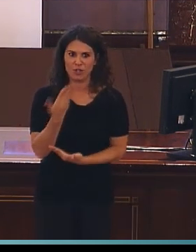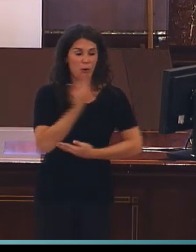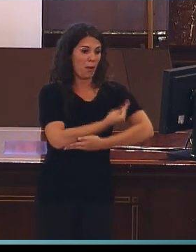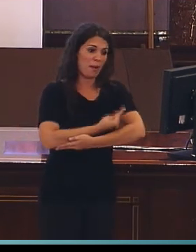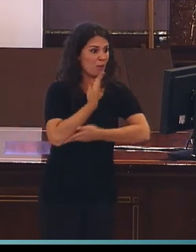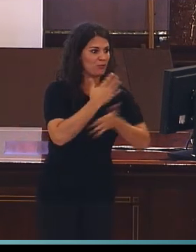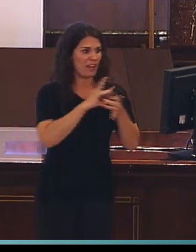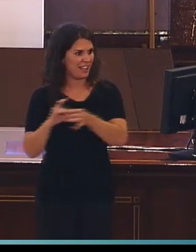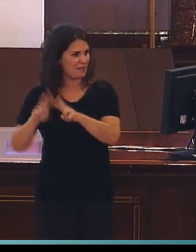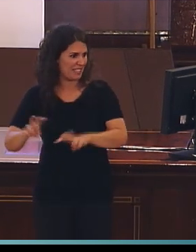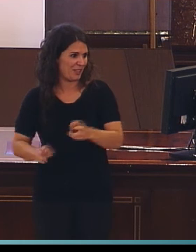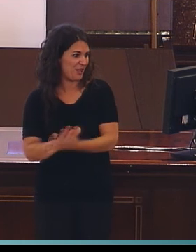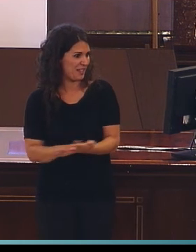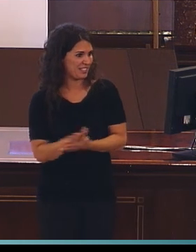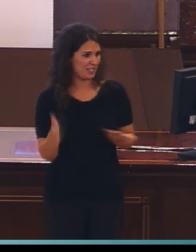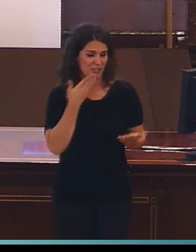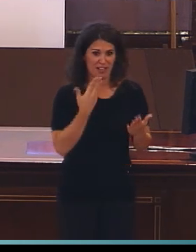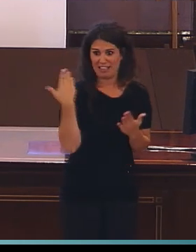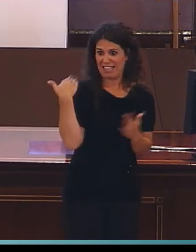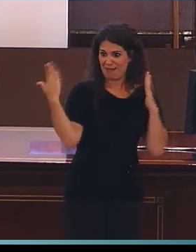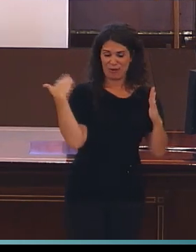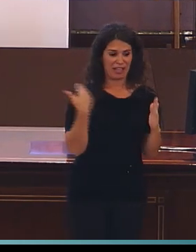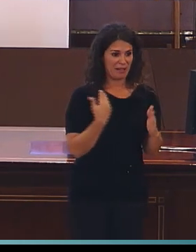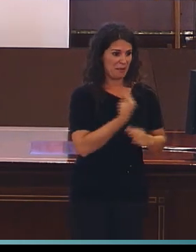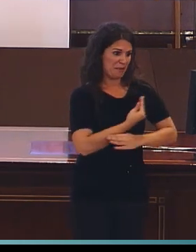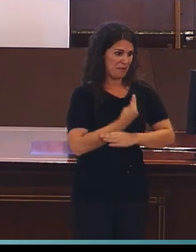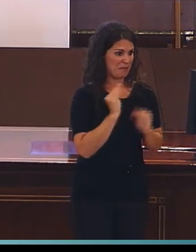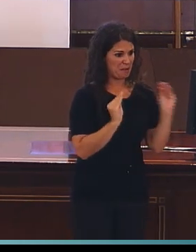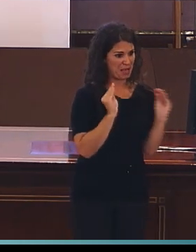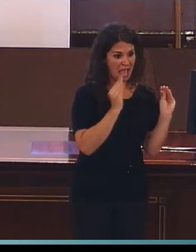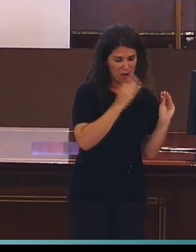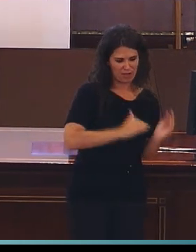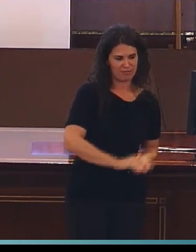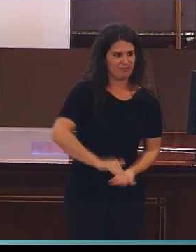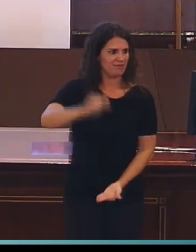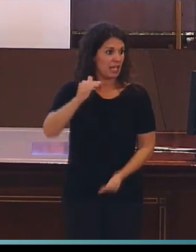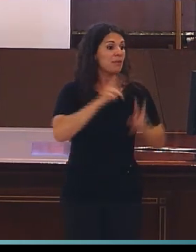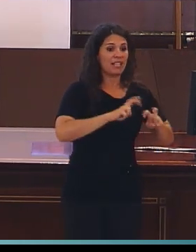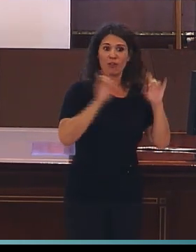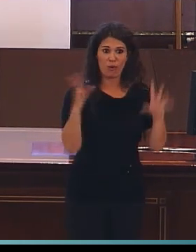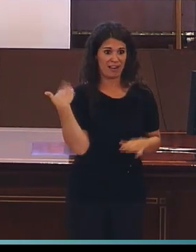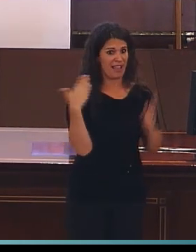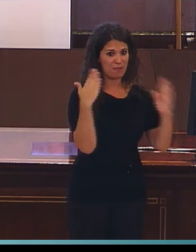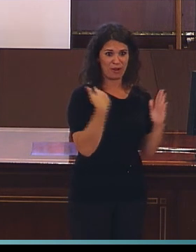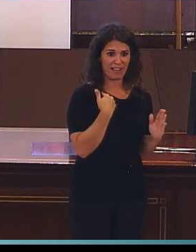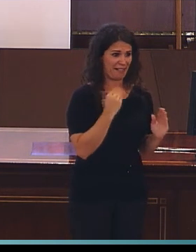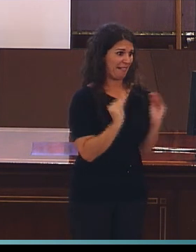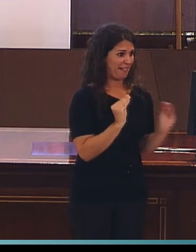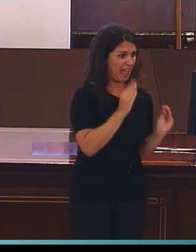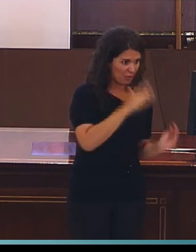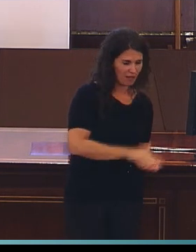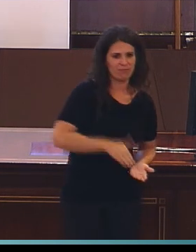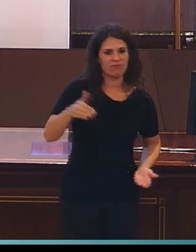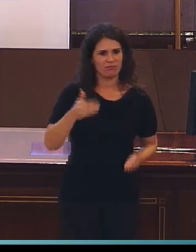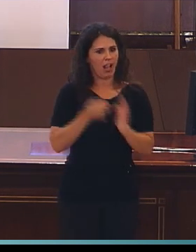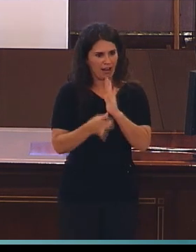investigación en lengua de signos en general y en español en particular. Que la investigación ha crecido. Ha crecido en cantidad y ha crecido en